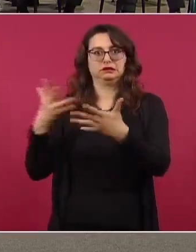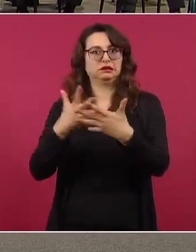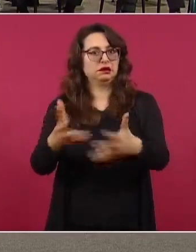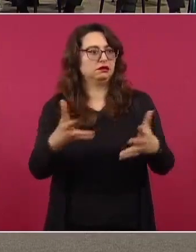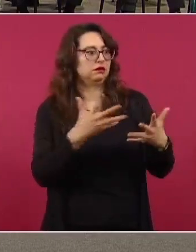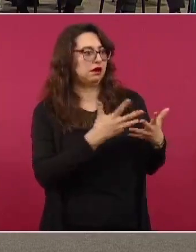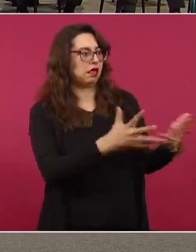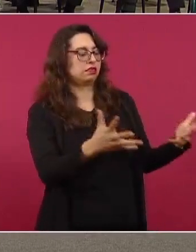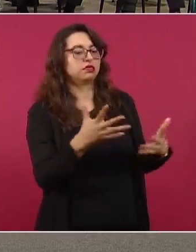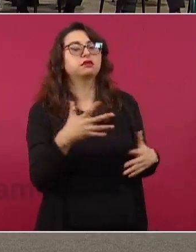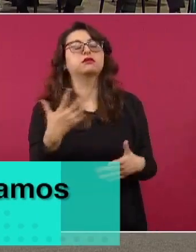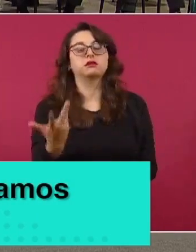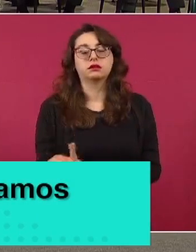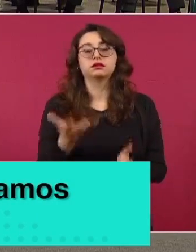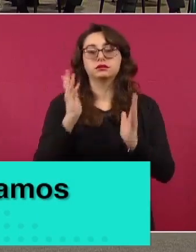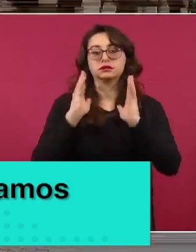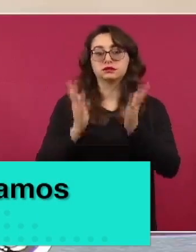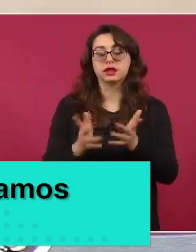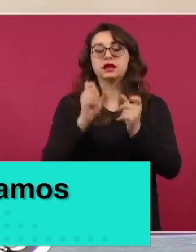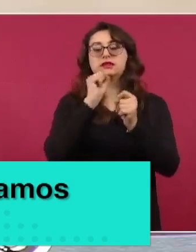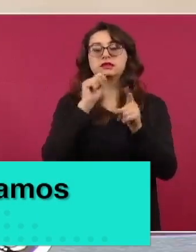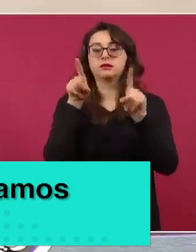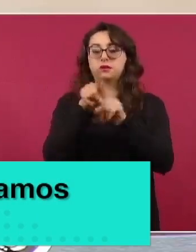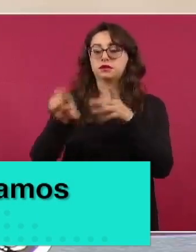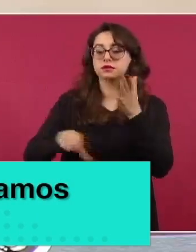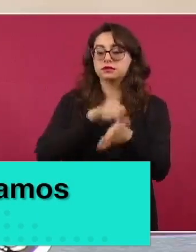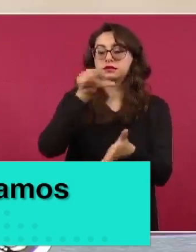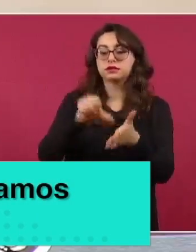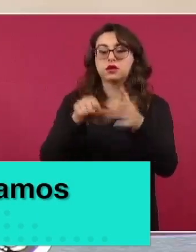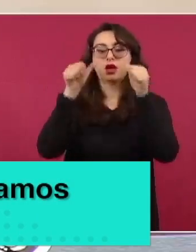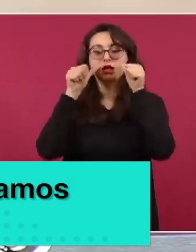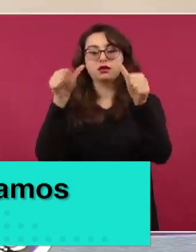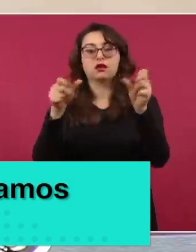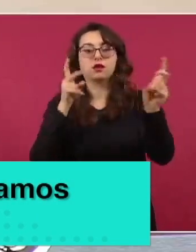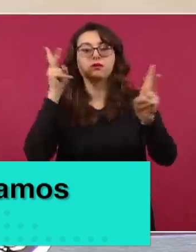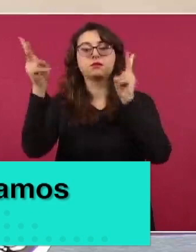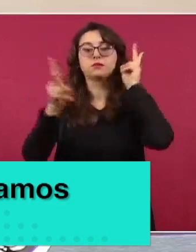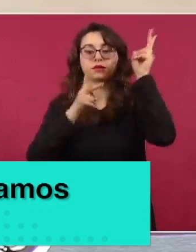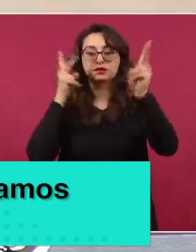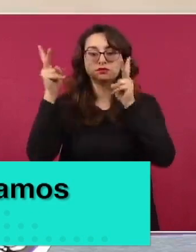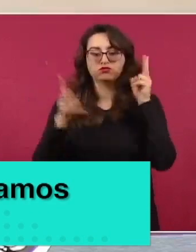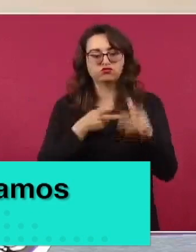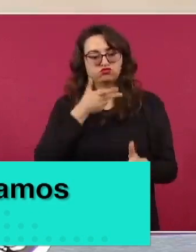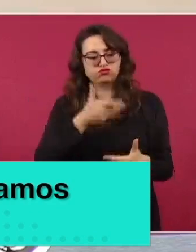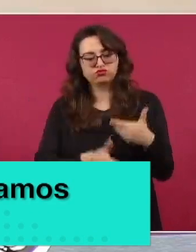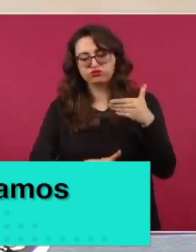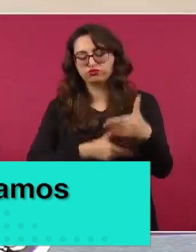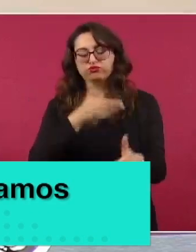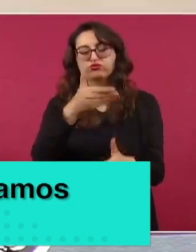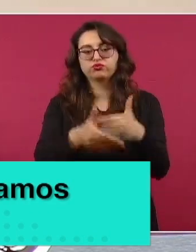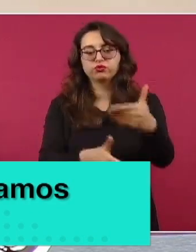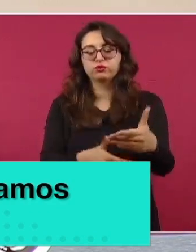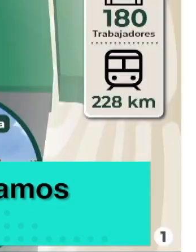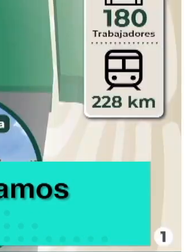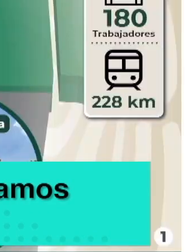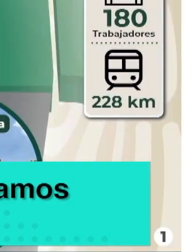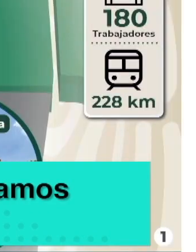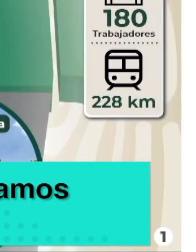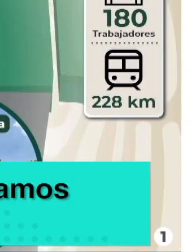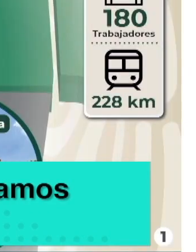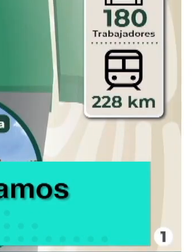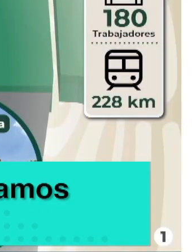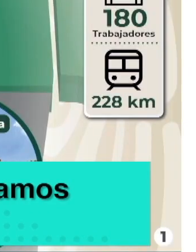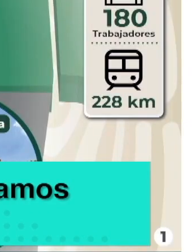El director del Instituto Nacional de Antropología e Historia, Diego Prieto Hernández, aseguró que se concluyeron los trabajos de